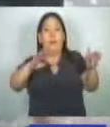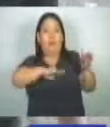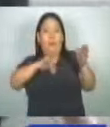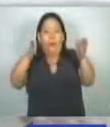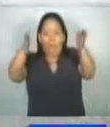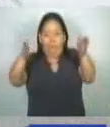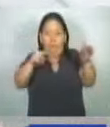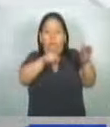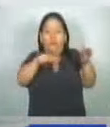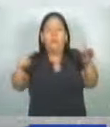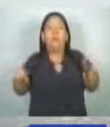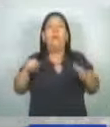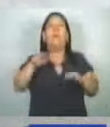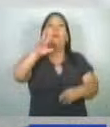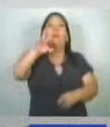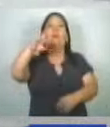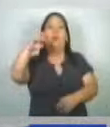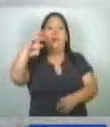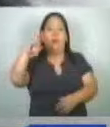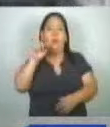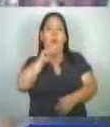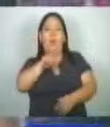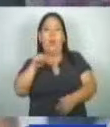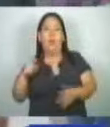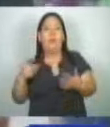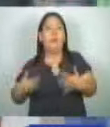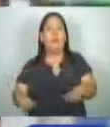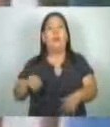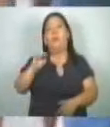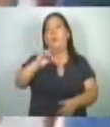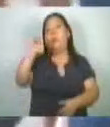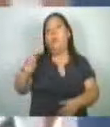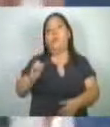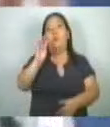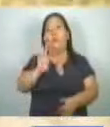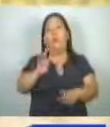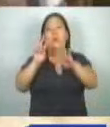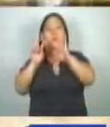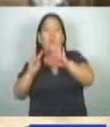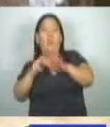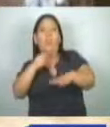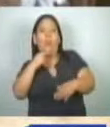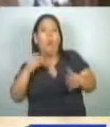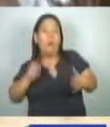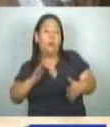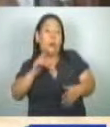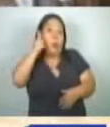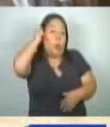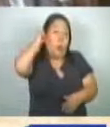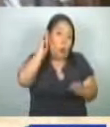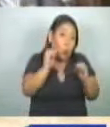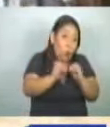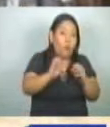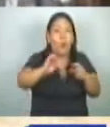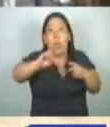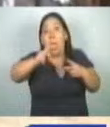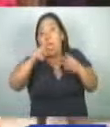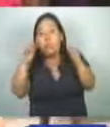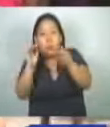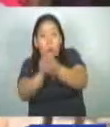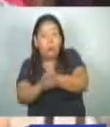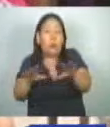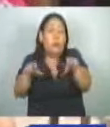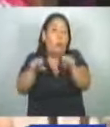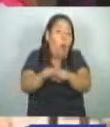30 feminicidios de los cuales el 47% fueron perpetrados por sus parejas, exparejas o personas de